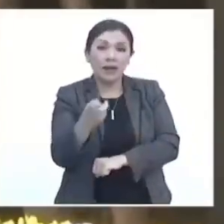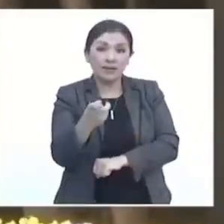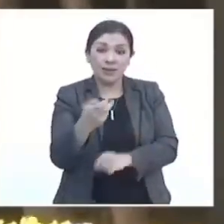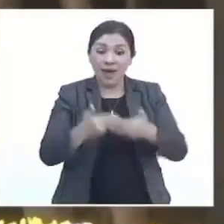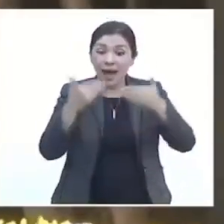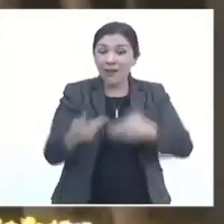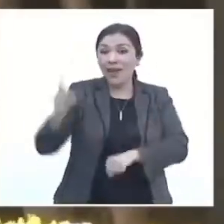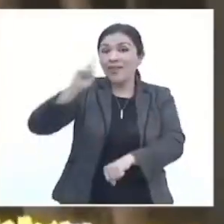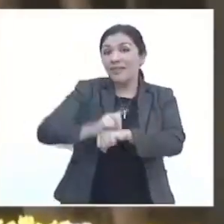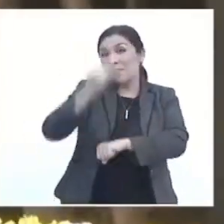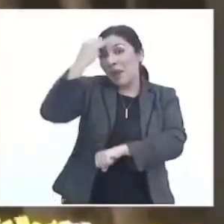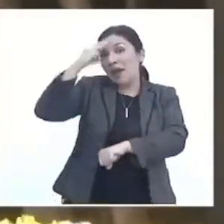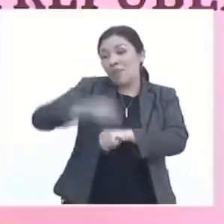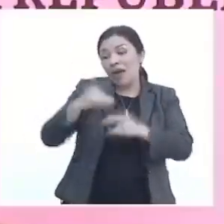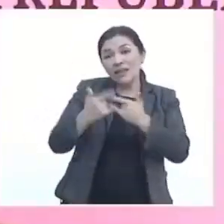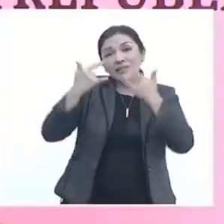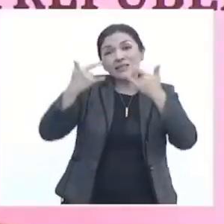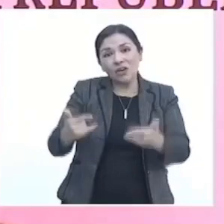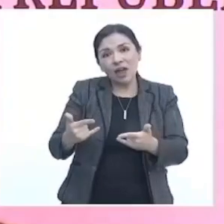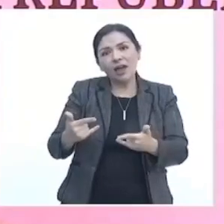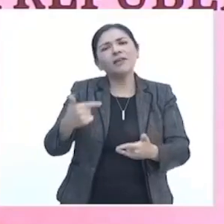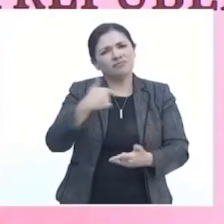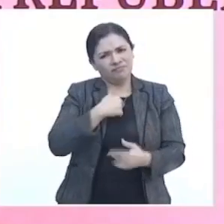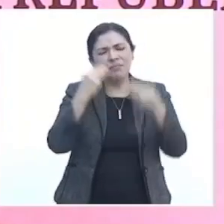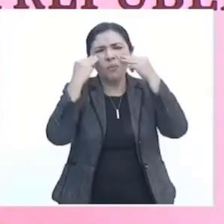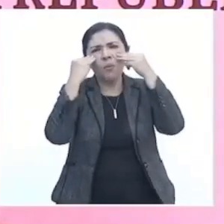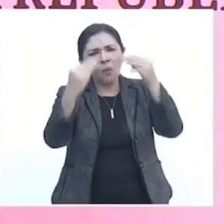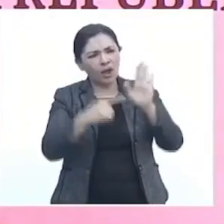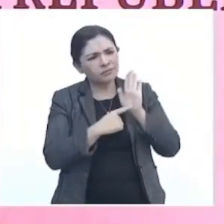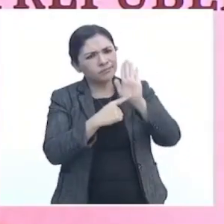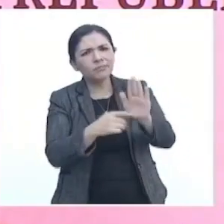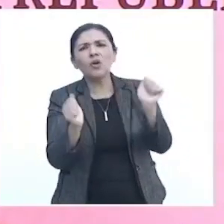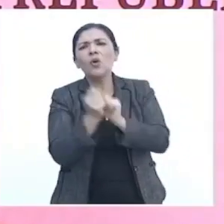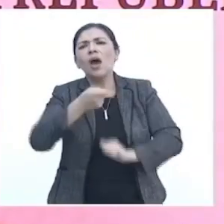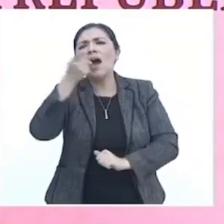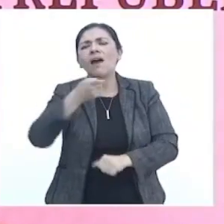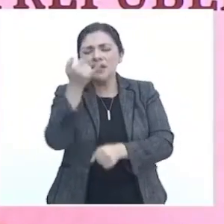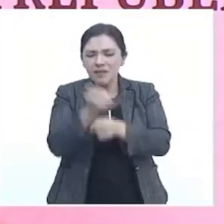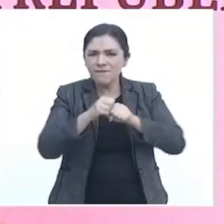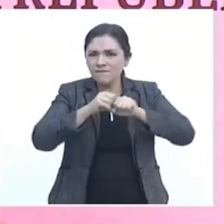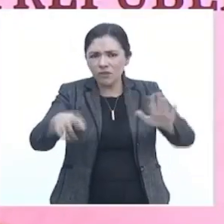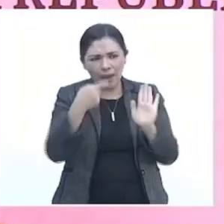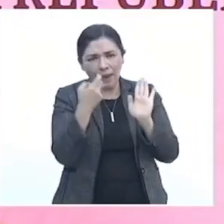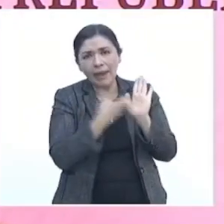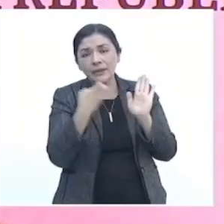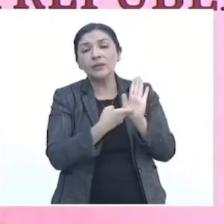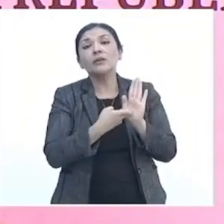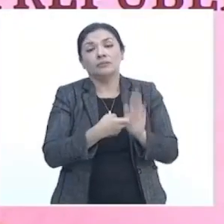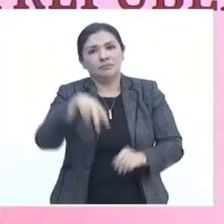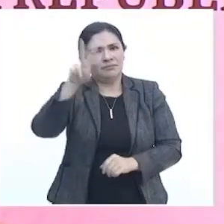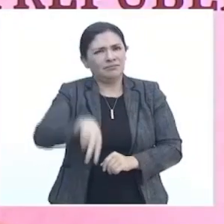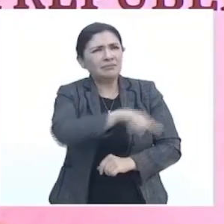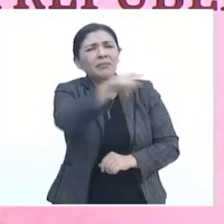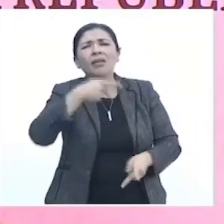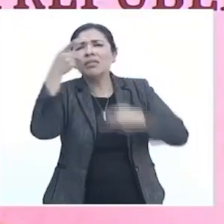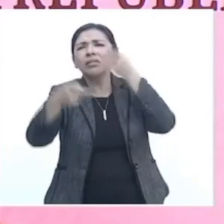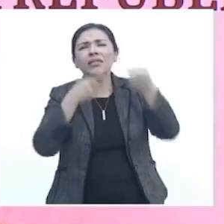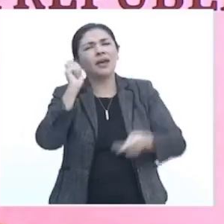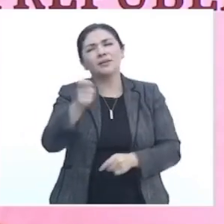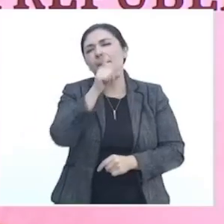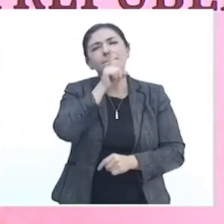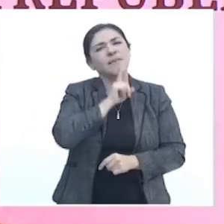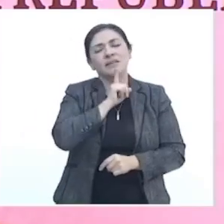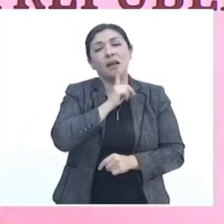esta fecha histórica, estamos demostrando con la información aquí compartida que es un mito decir